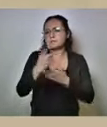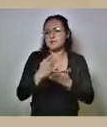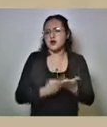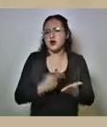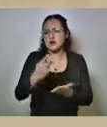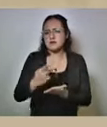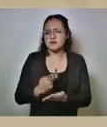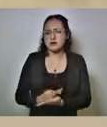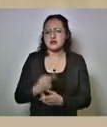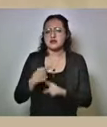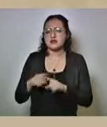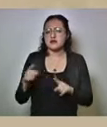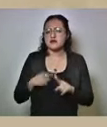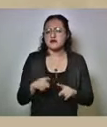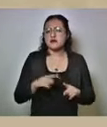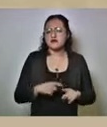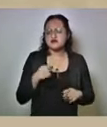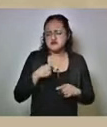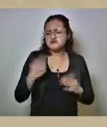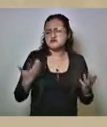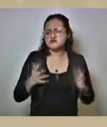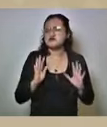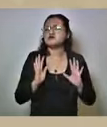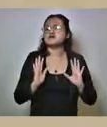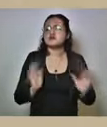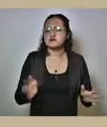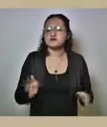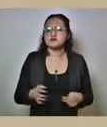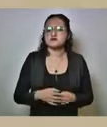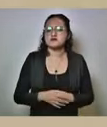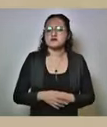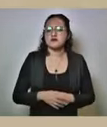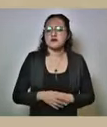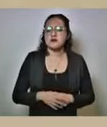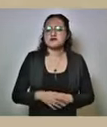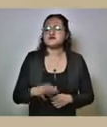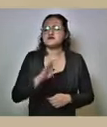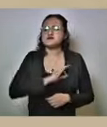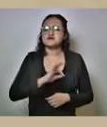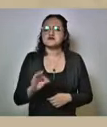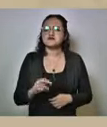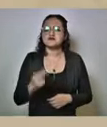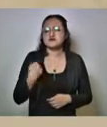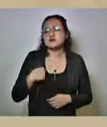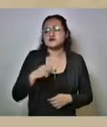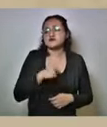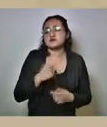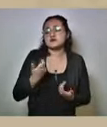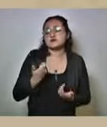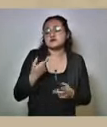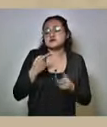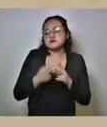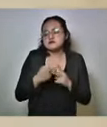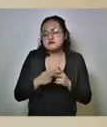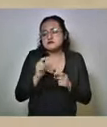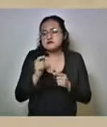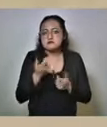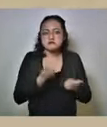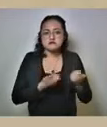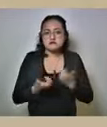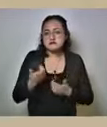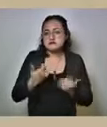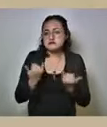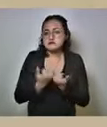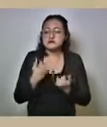nosotros ya lo hicimos con nuestras capacidades posibilidades tributarias seguiremos